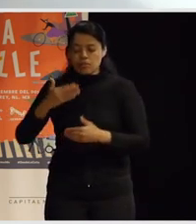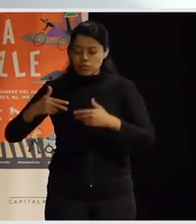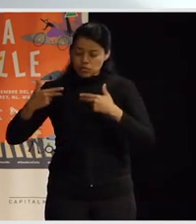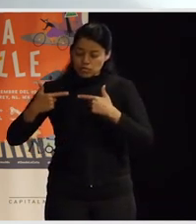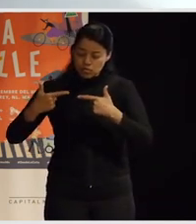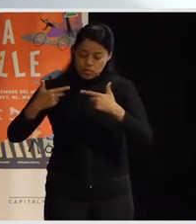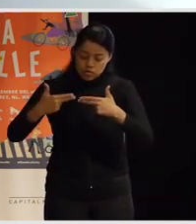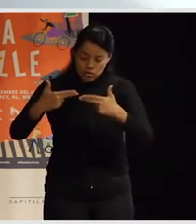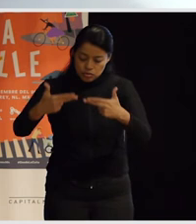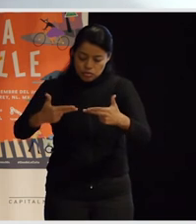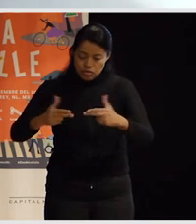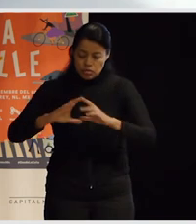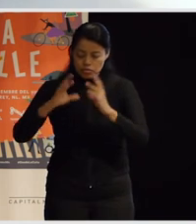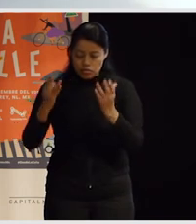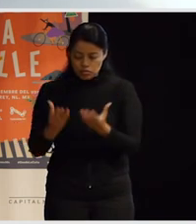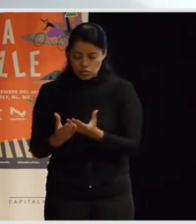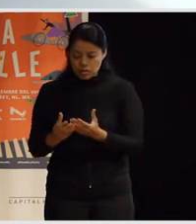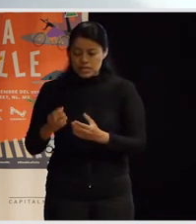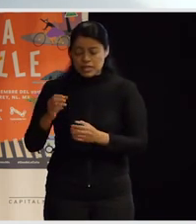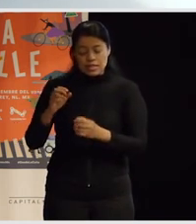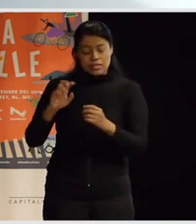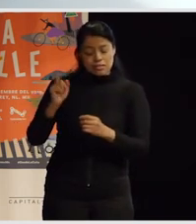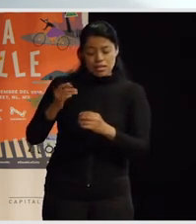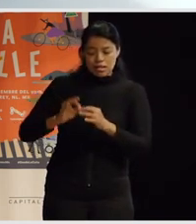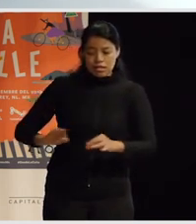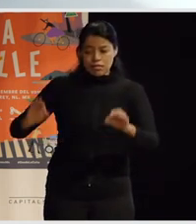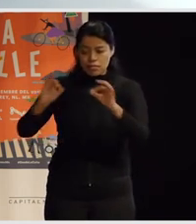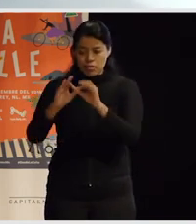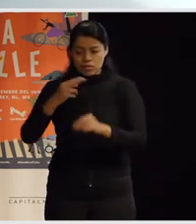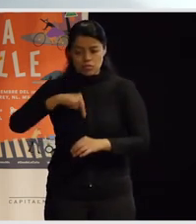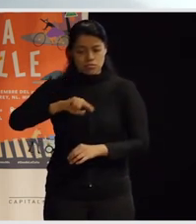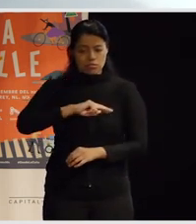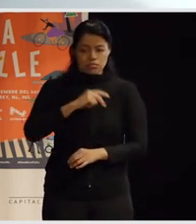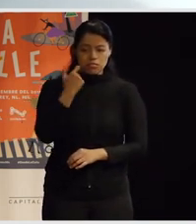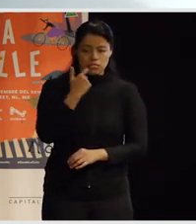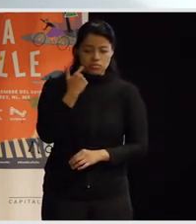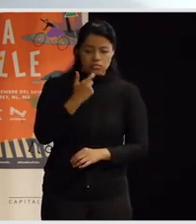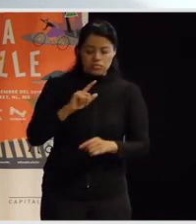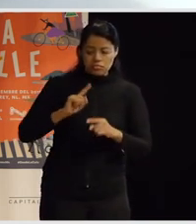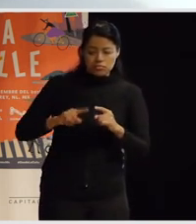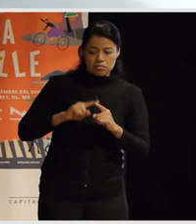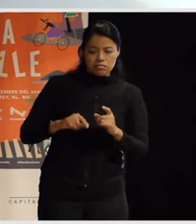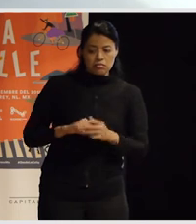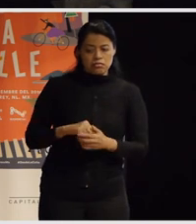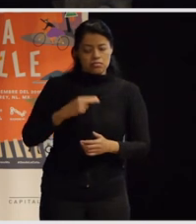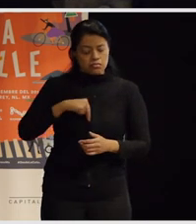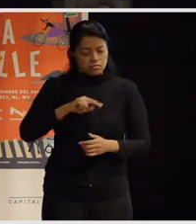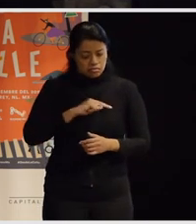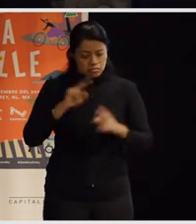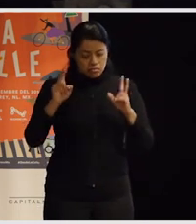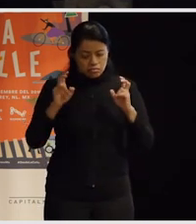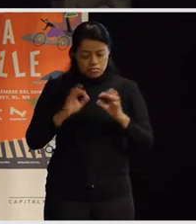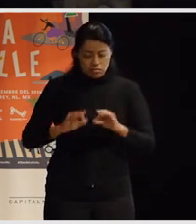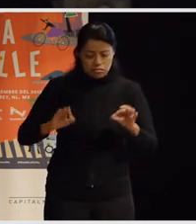paso por este planeta sea relevante ¿no? no queremos que el resto nos diga que somos irrelevantes queremos ser muy relevantes queremos